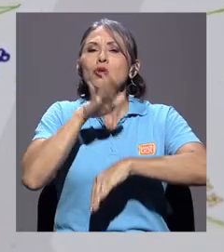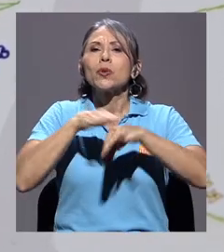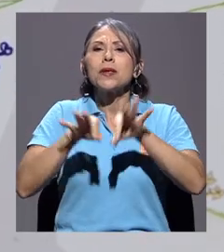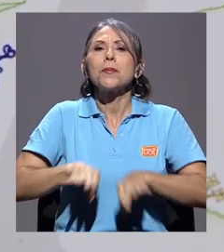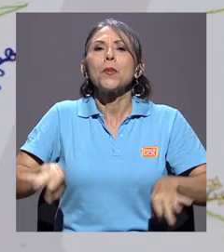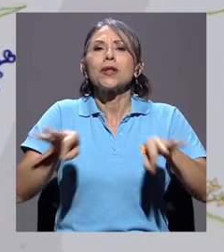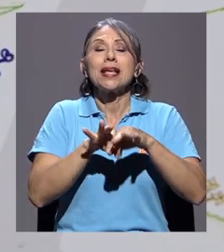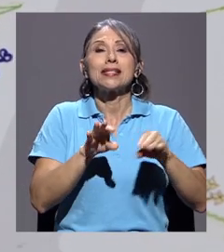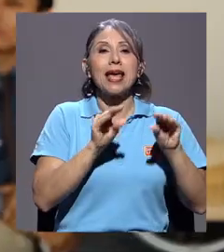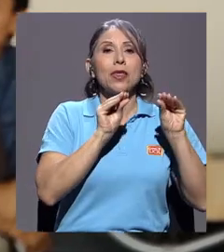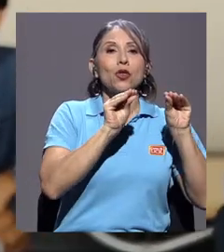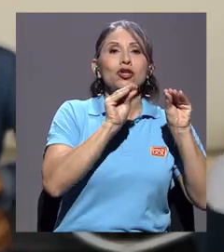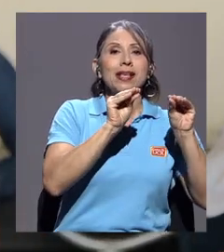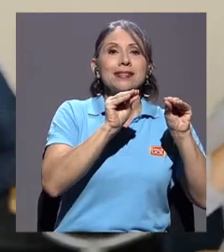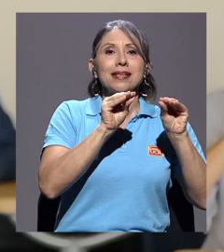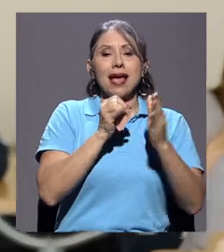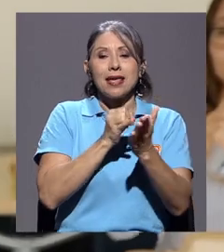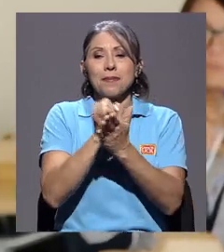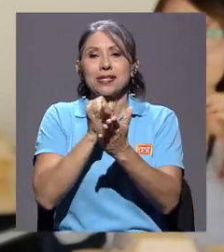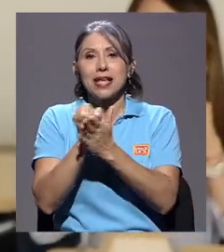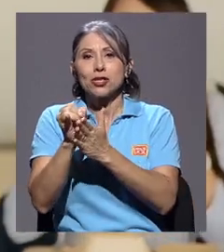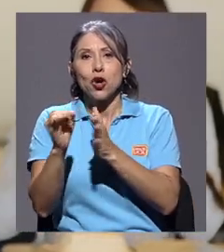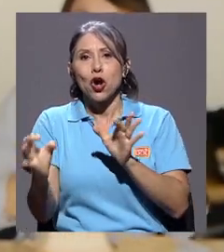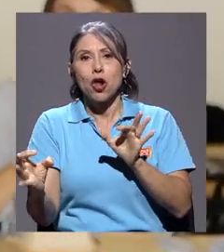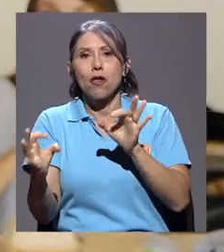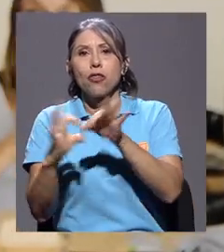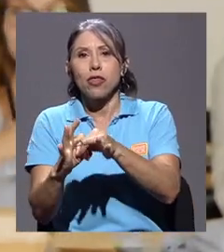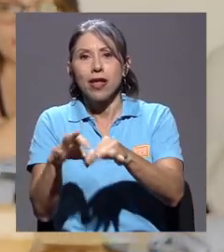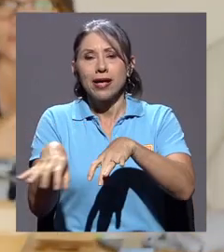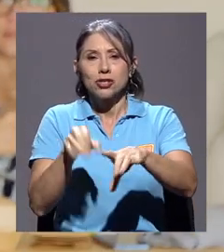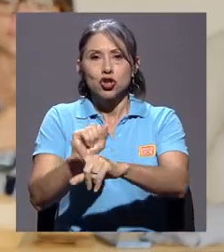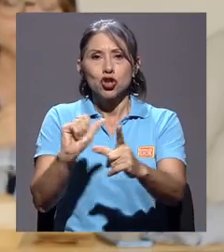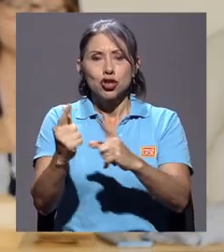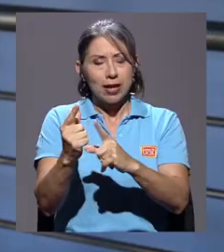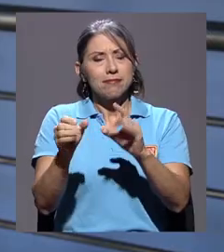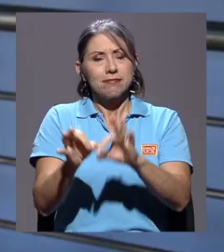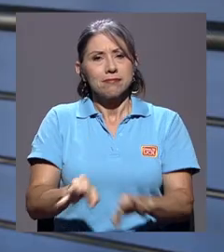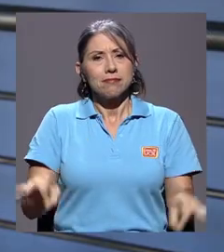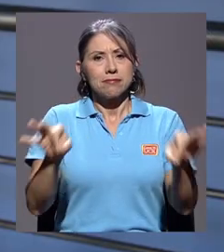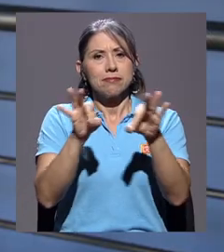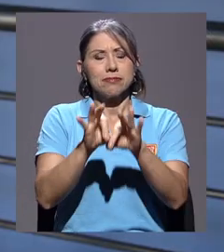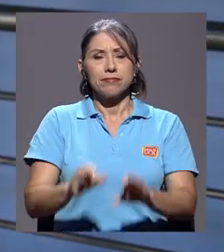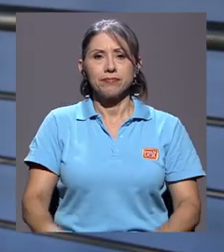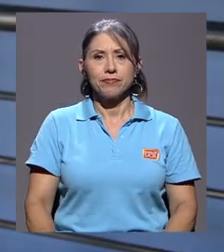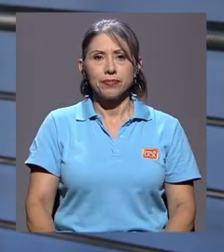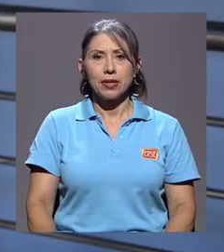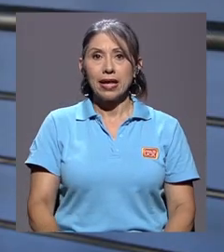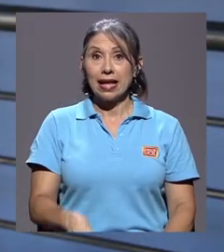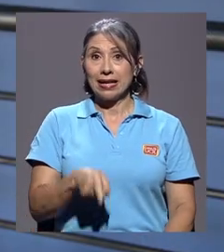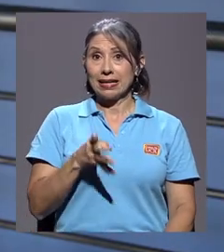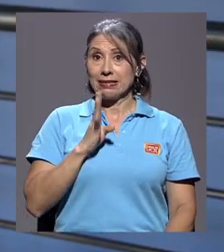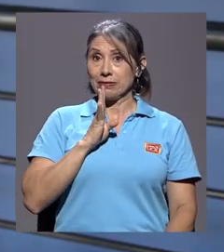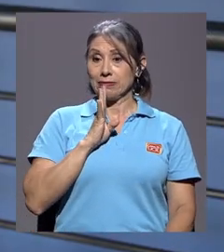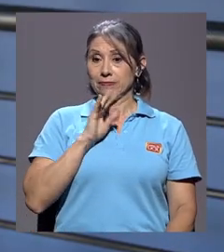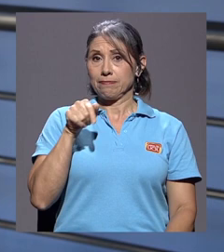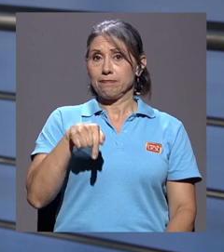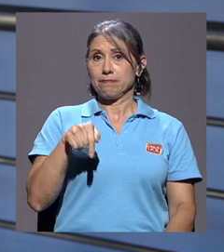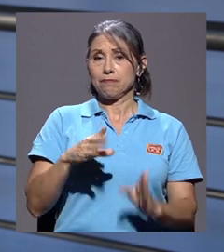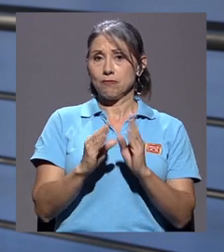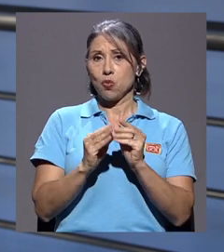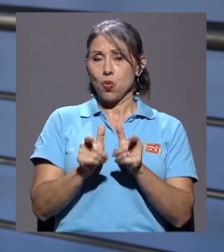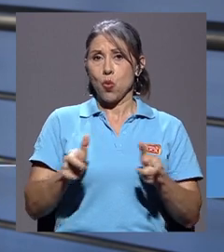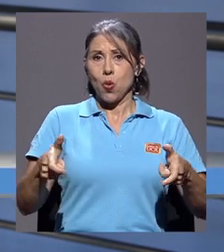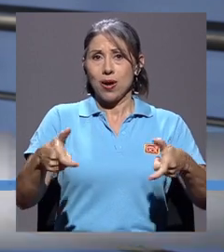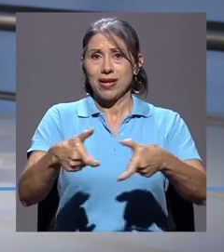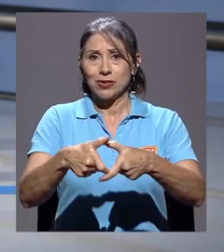articular la docencia e investigación con la acción social. De lo que se está hablando en este Congreso,